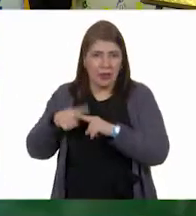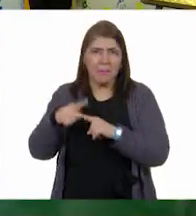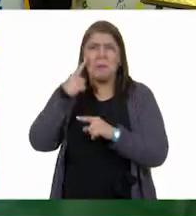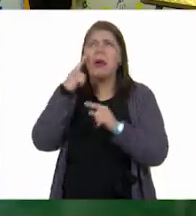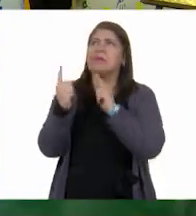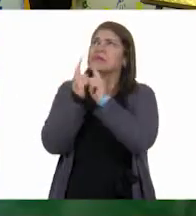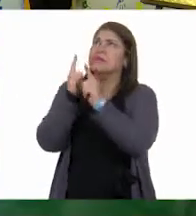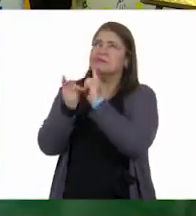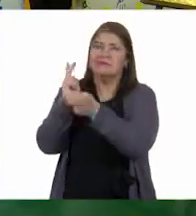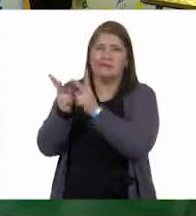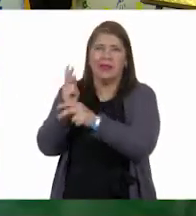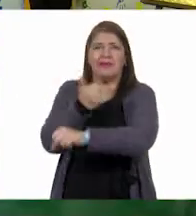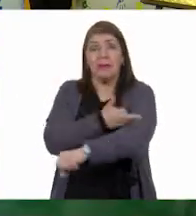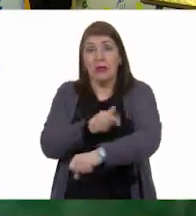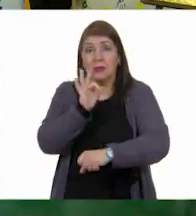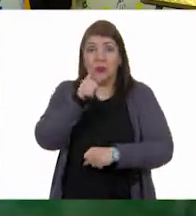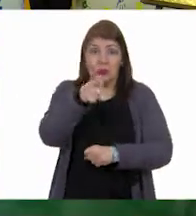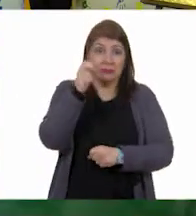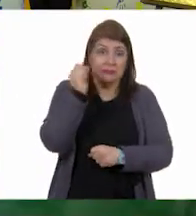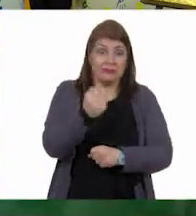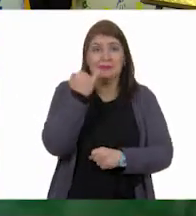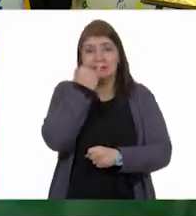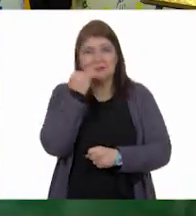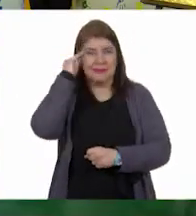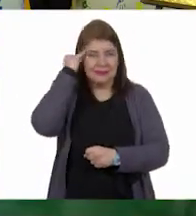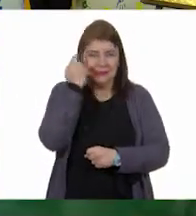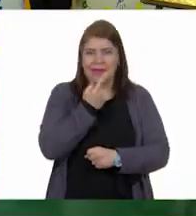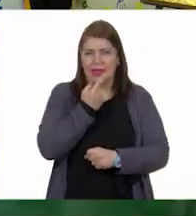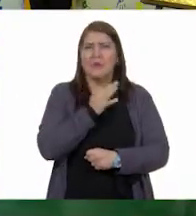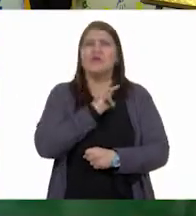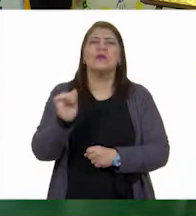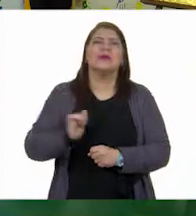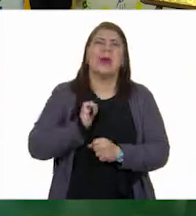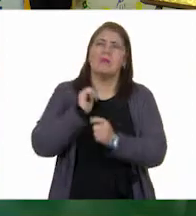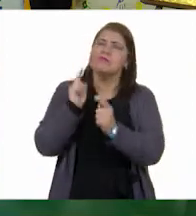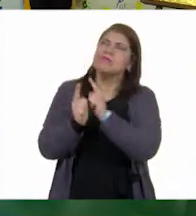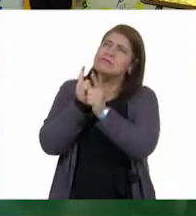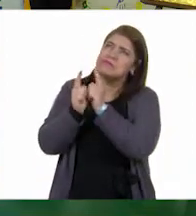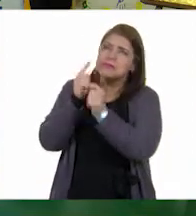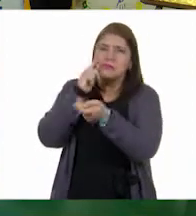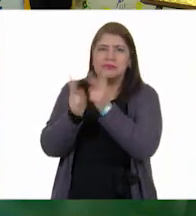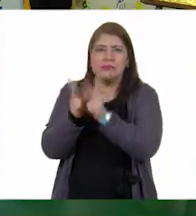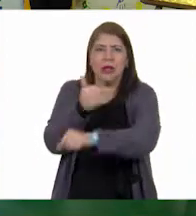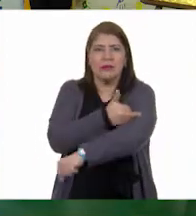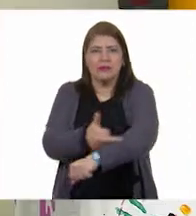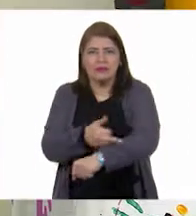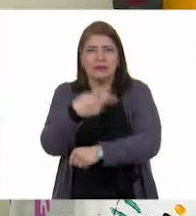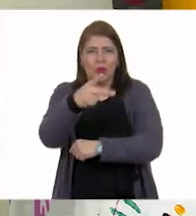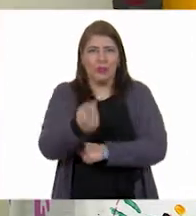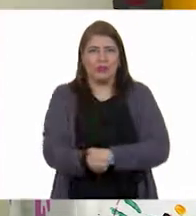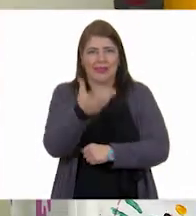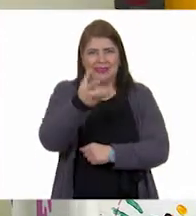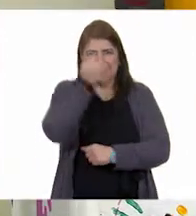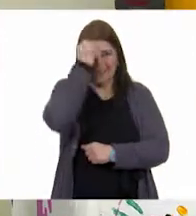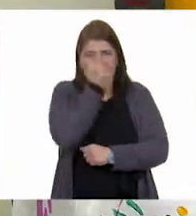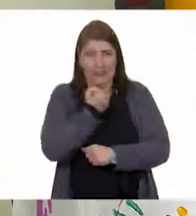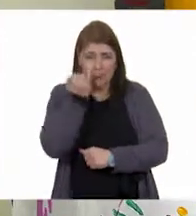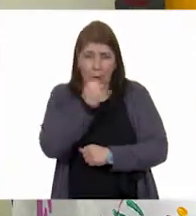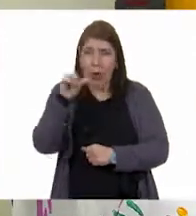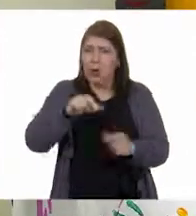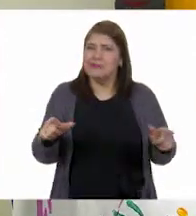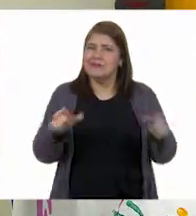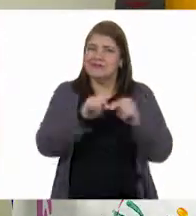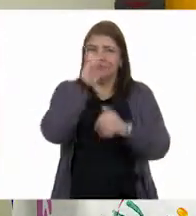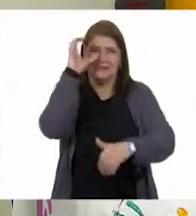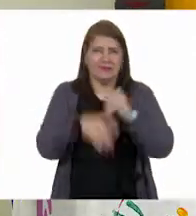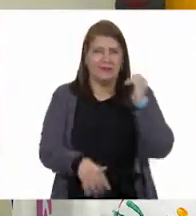Si tienes la fortuna de hablar una lengua indígena, aprovecha también este momento para practicarla y platica con tu familia en tu lengua materna. Por hoy hemos